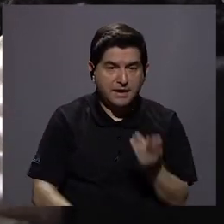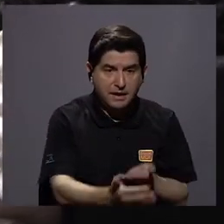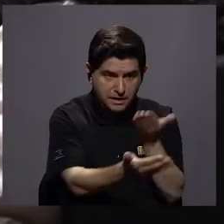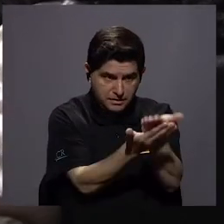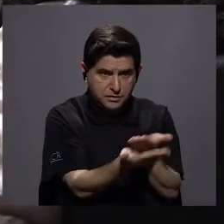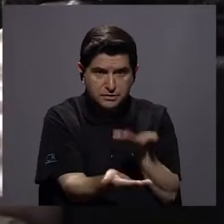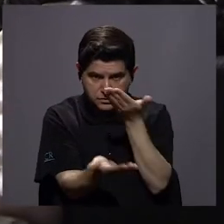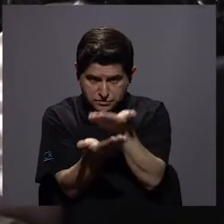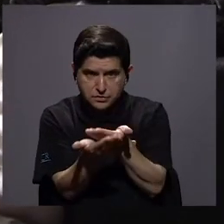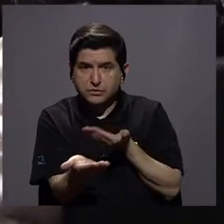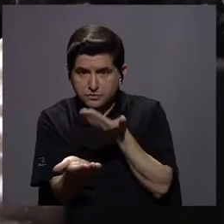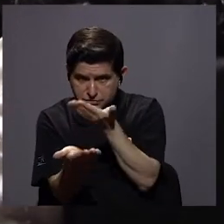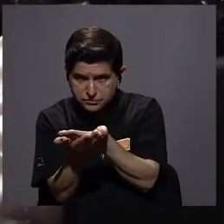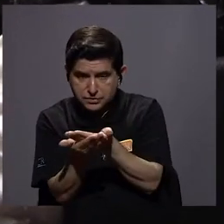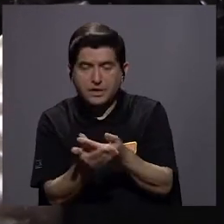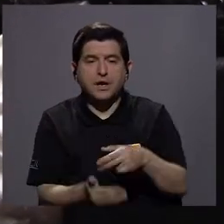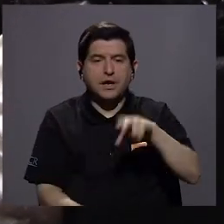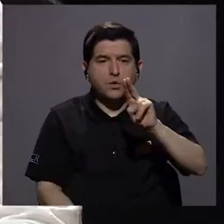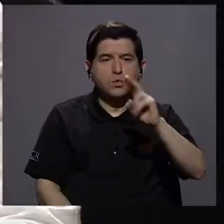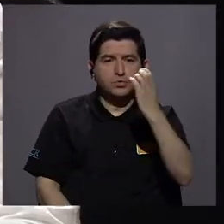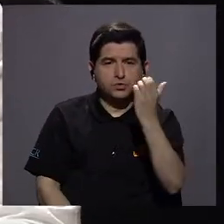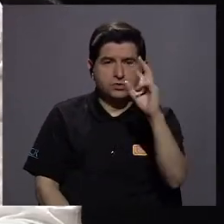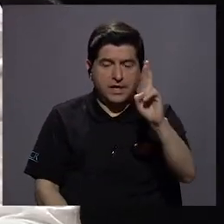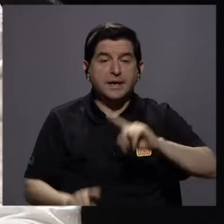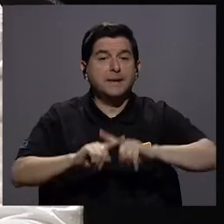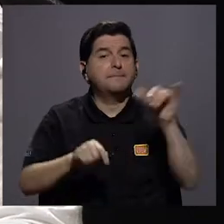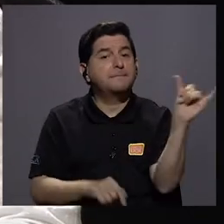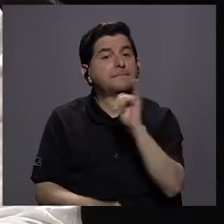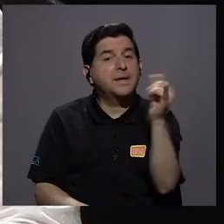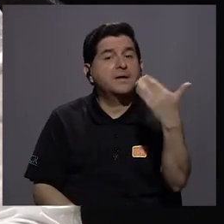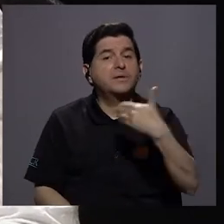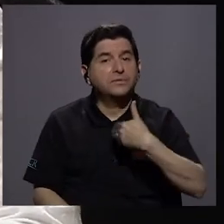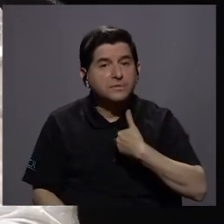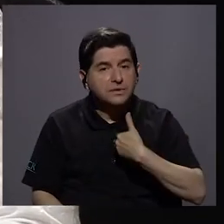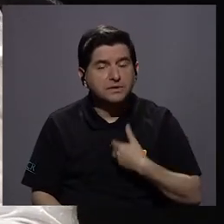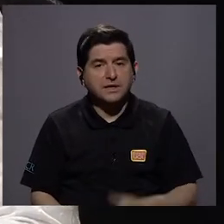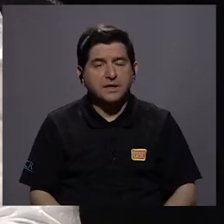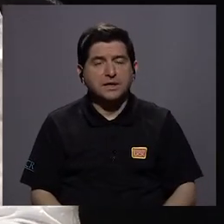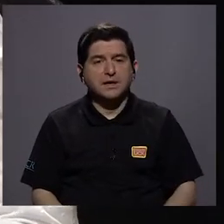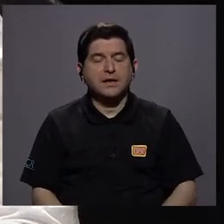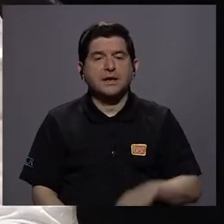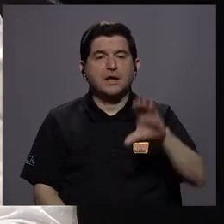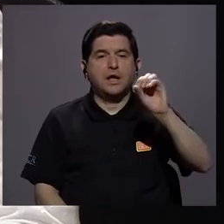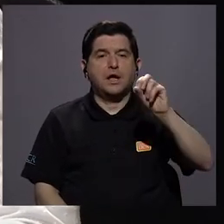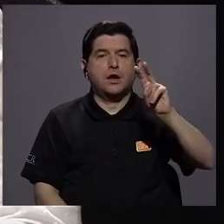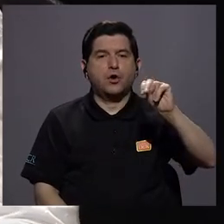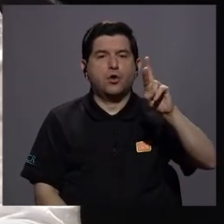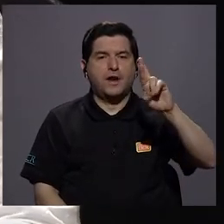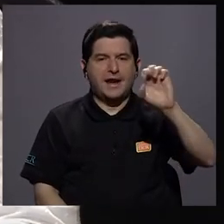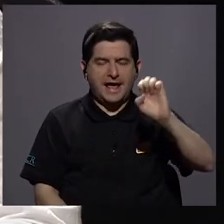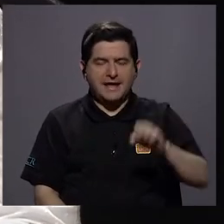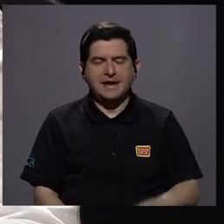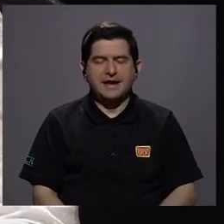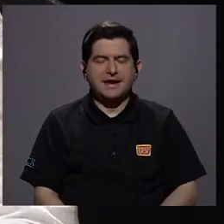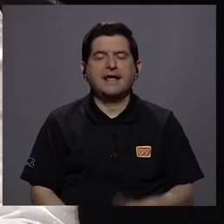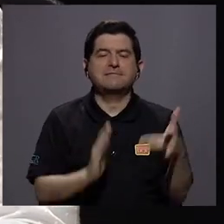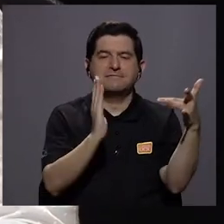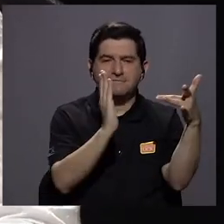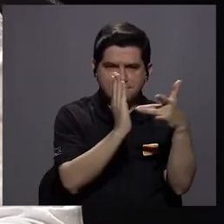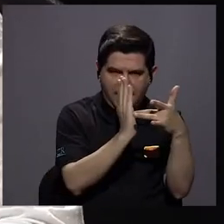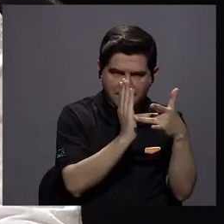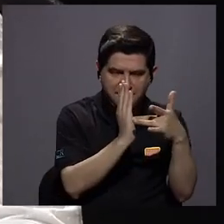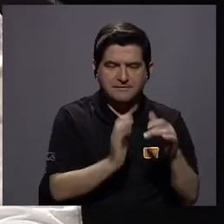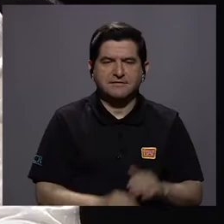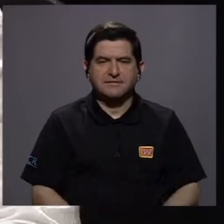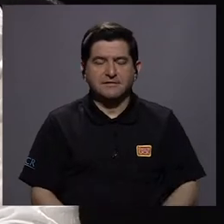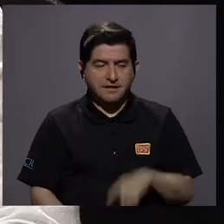en la UCR, pero también tenemos a nivel de CONARE, el Instituto Tecnológico de Costa